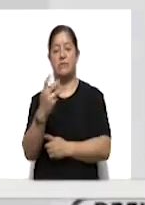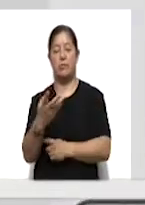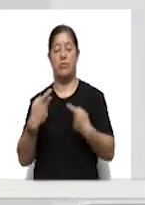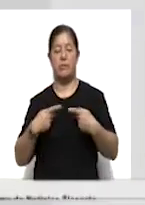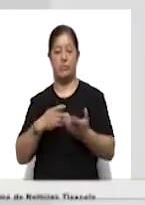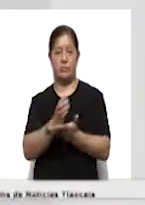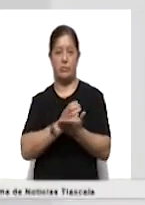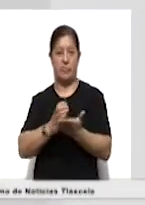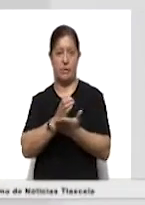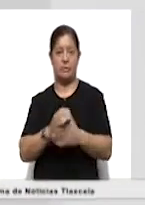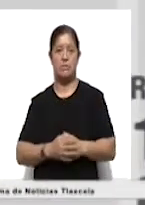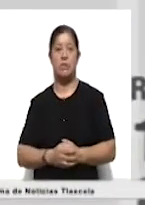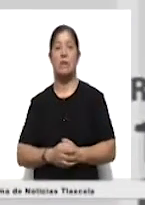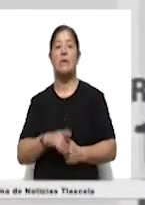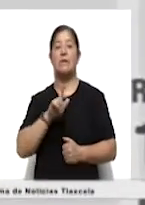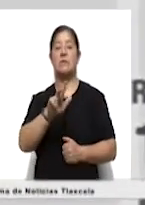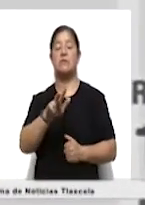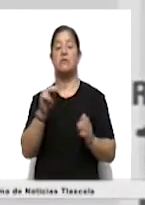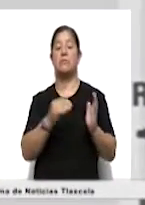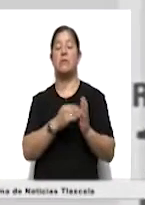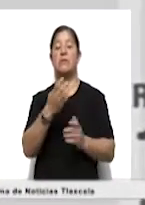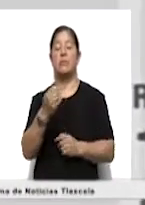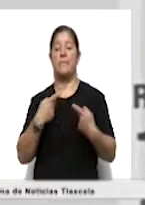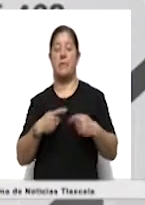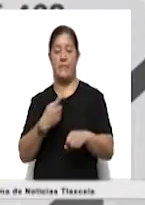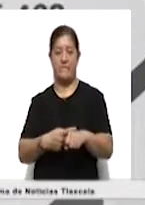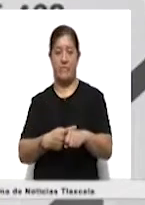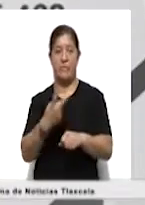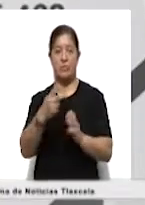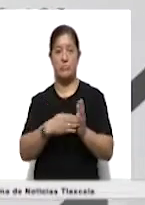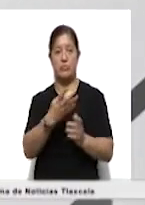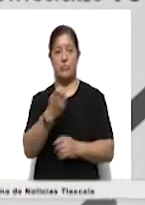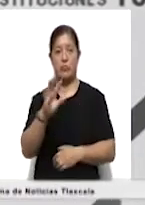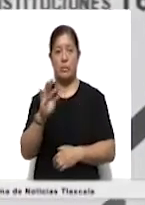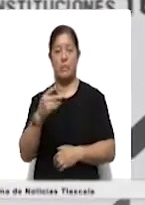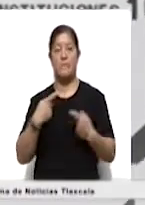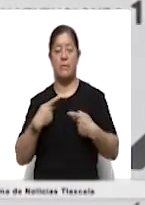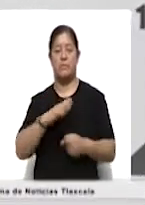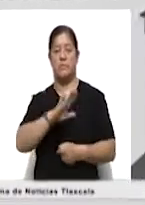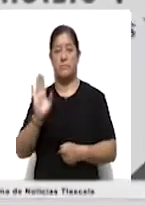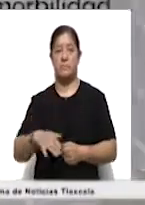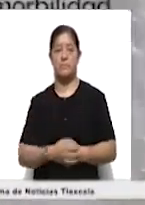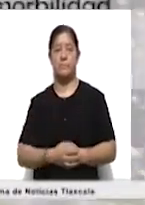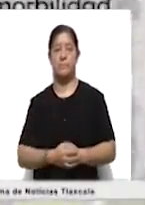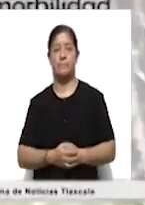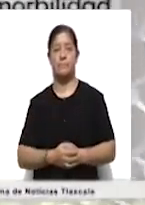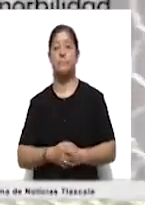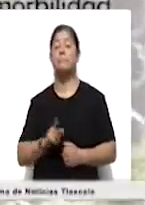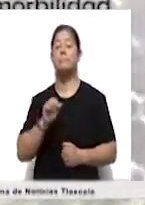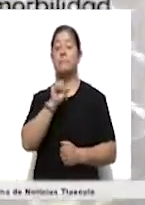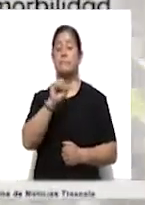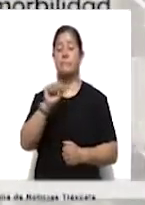ochocientas veinticuatro personas recuperadas, dieciocho mil nueve casos positivos y dos mil cuatrocientos cuarenta fallecimientos. La dependencia